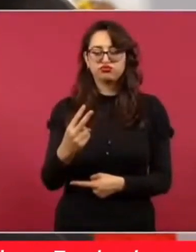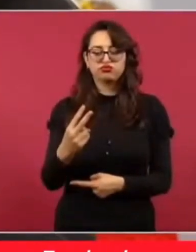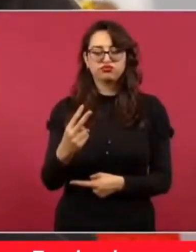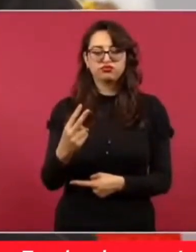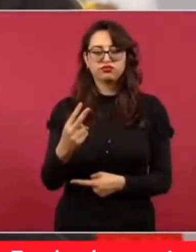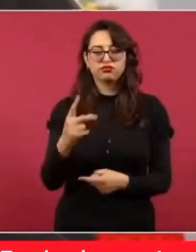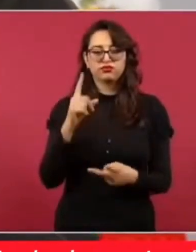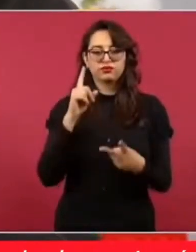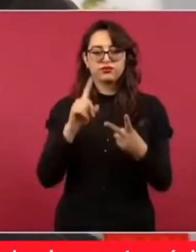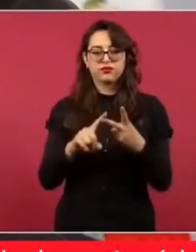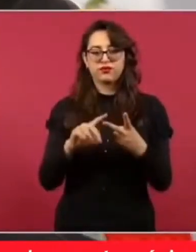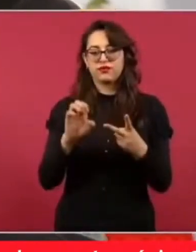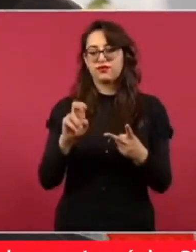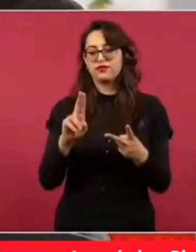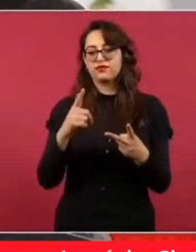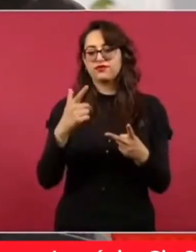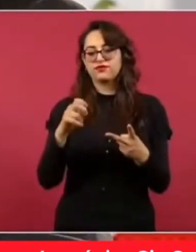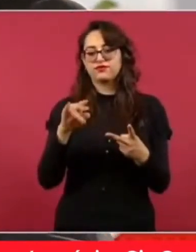Y Eugenia León.